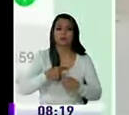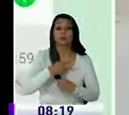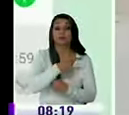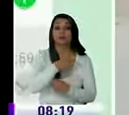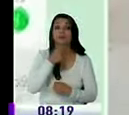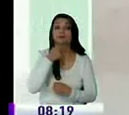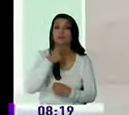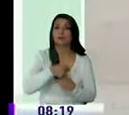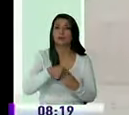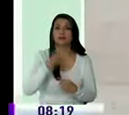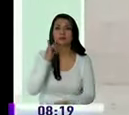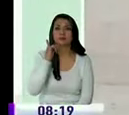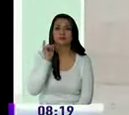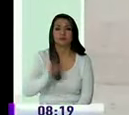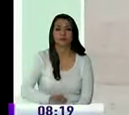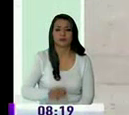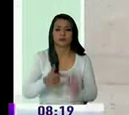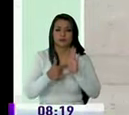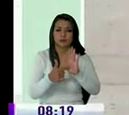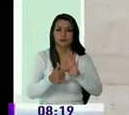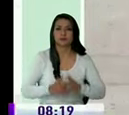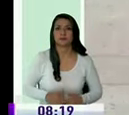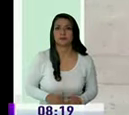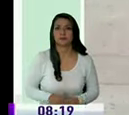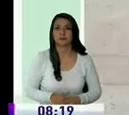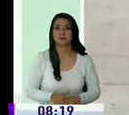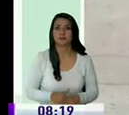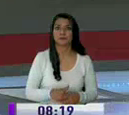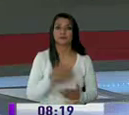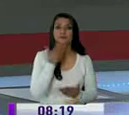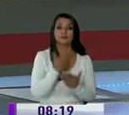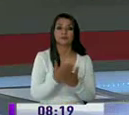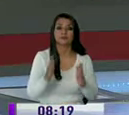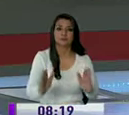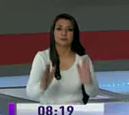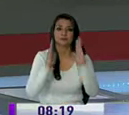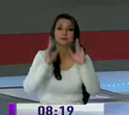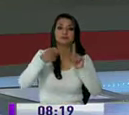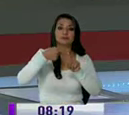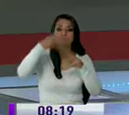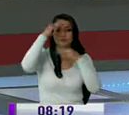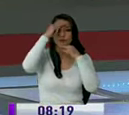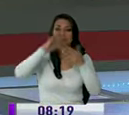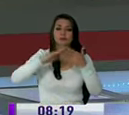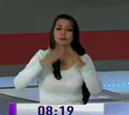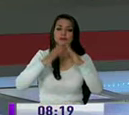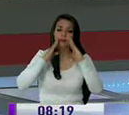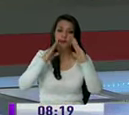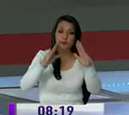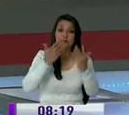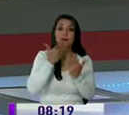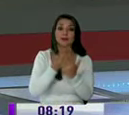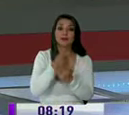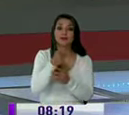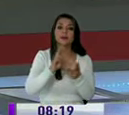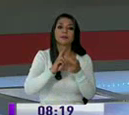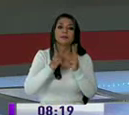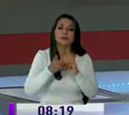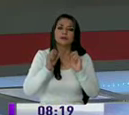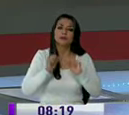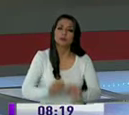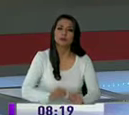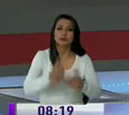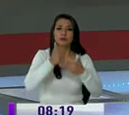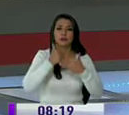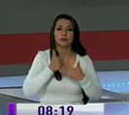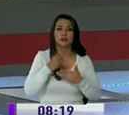a ustedes ahí sí es evidencia de todo lo que estamos hablando gracias por confiar a este el primer noticiero de la comunidad gracias vecinos por hacernos